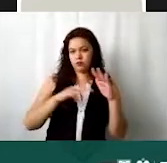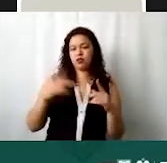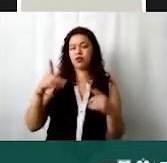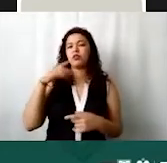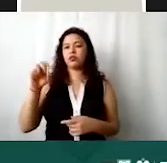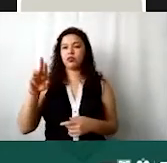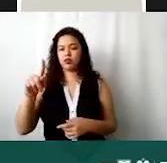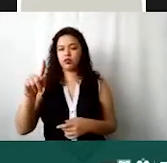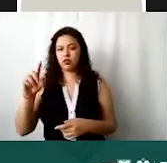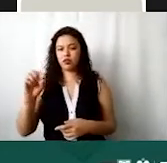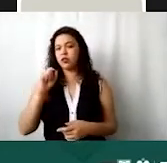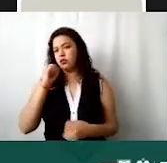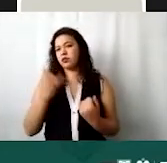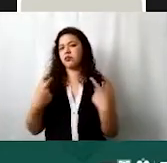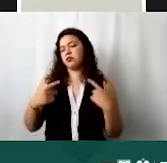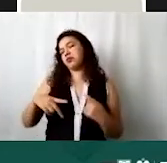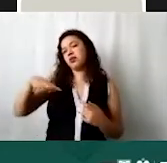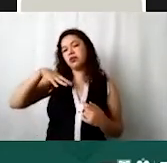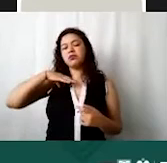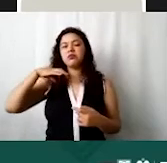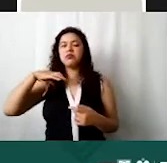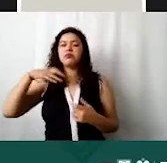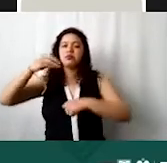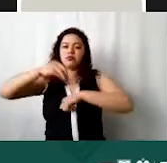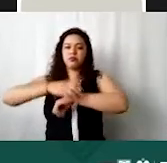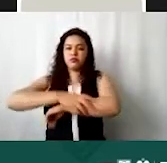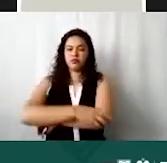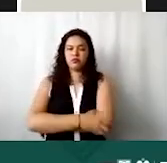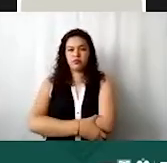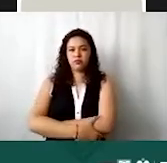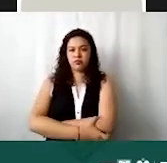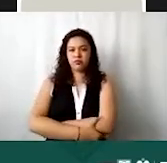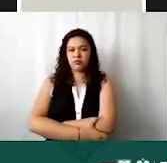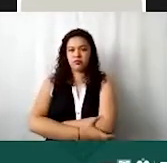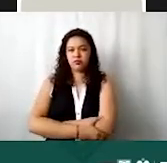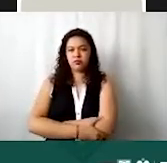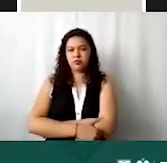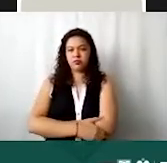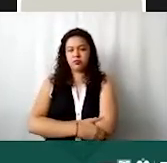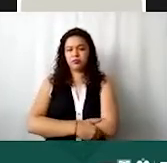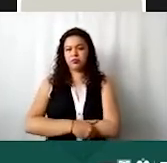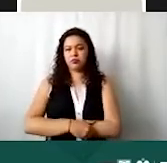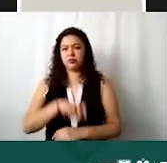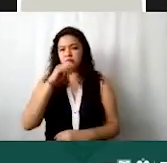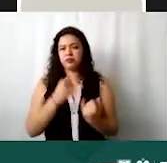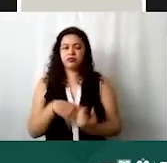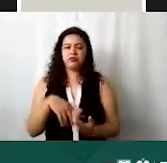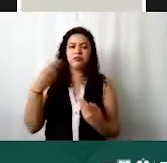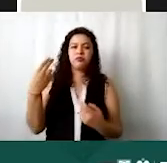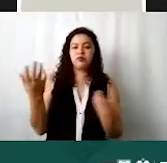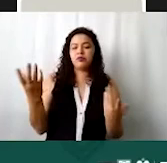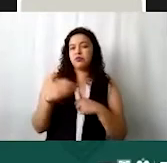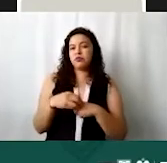y también se pueden agregar voluntarios y hacemos lo mismo pero en el caso de voluntarios nada más